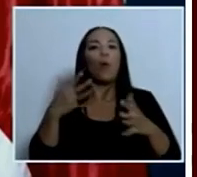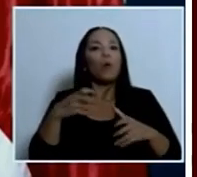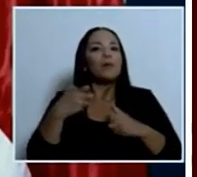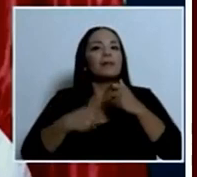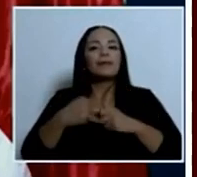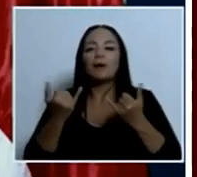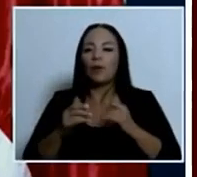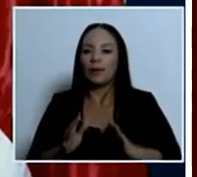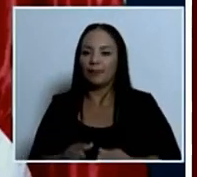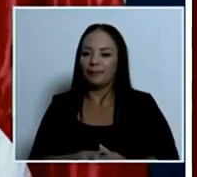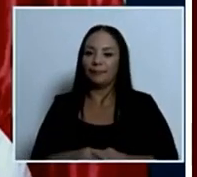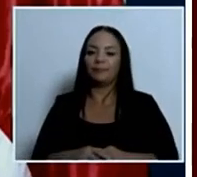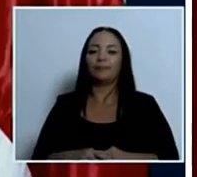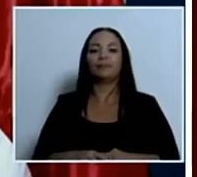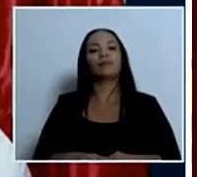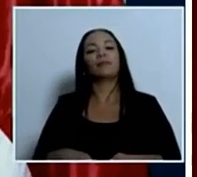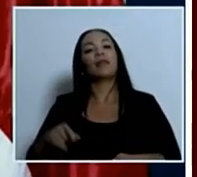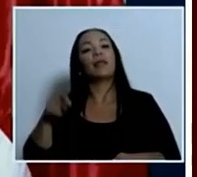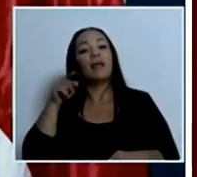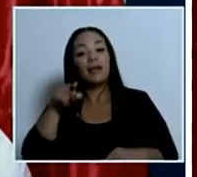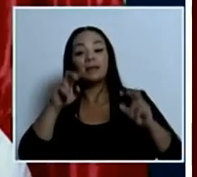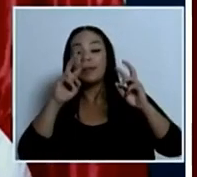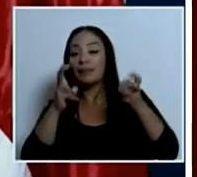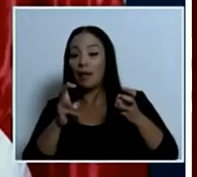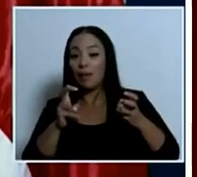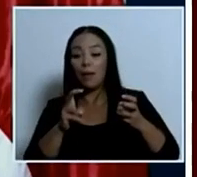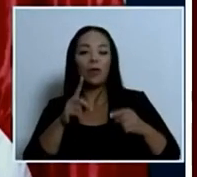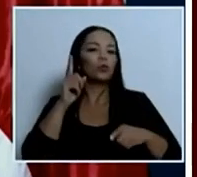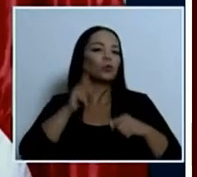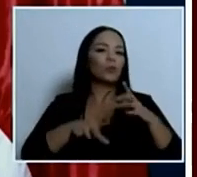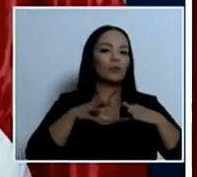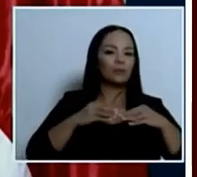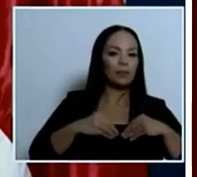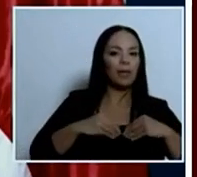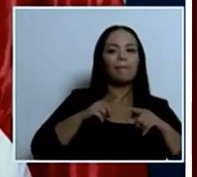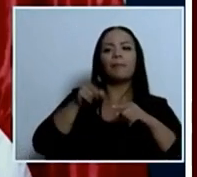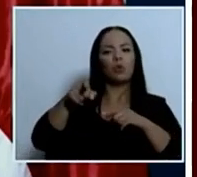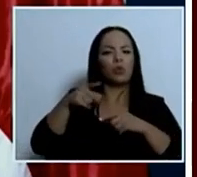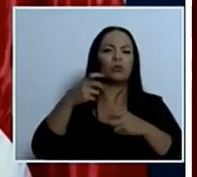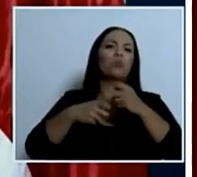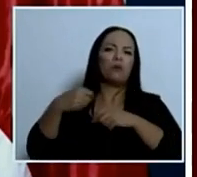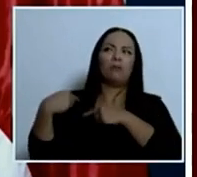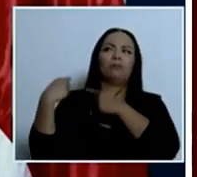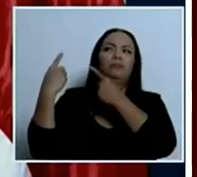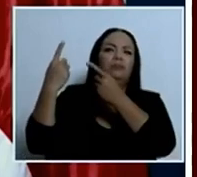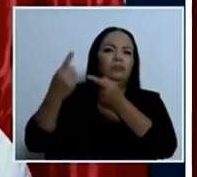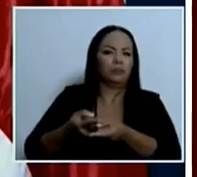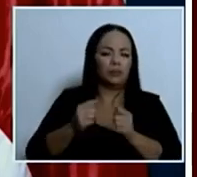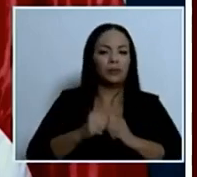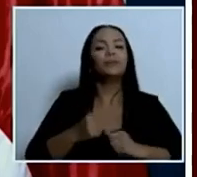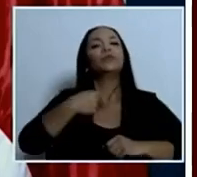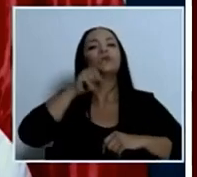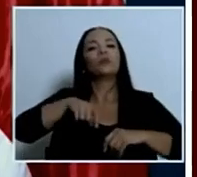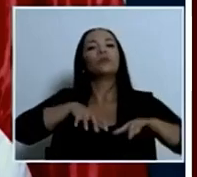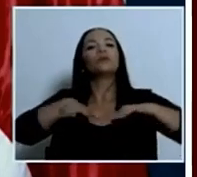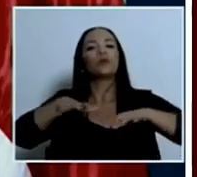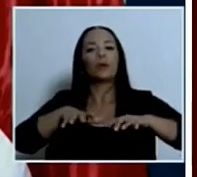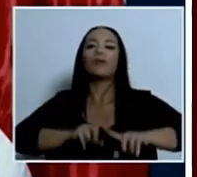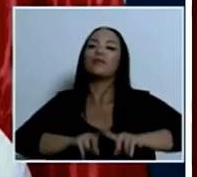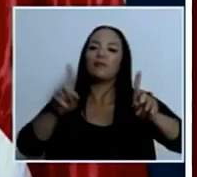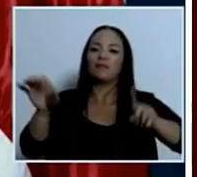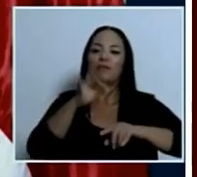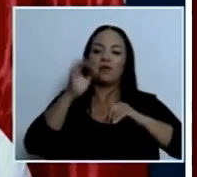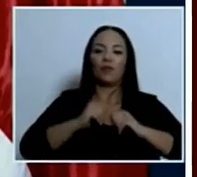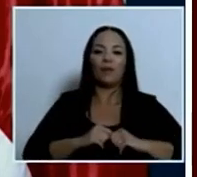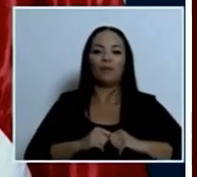inaceptable pero ha sido un problema crónico y por lo tanto hay que actuar de manera diferente una